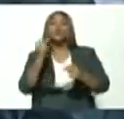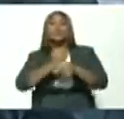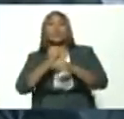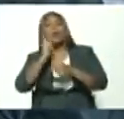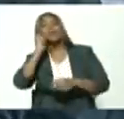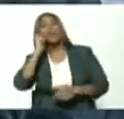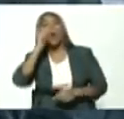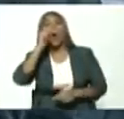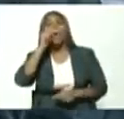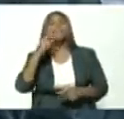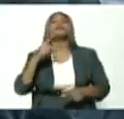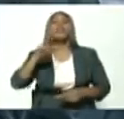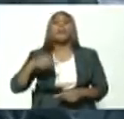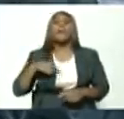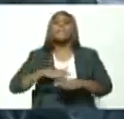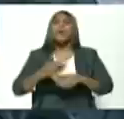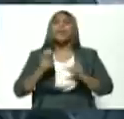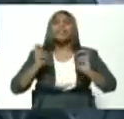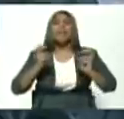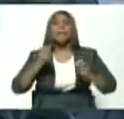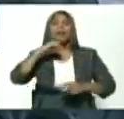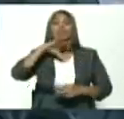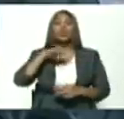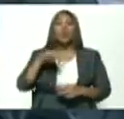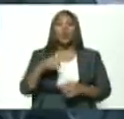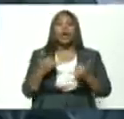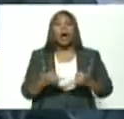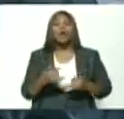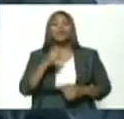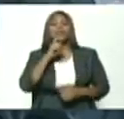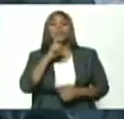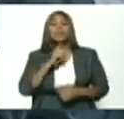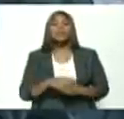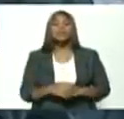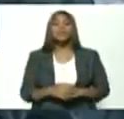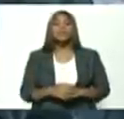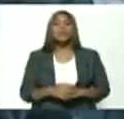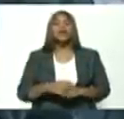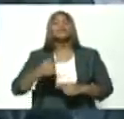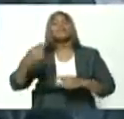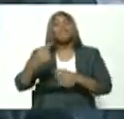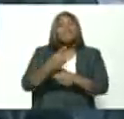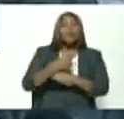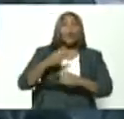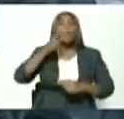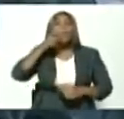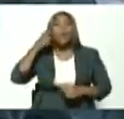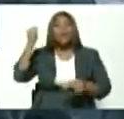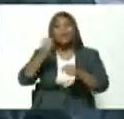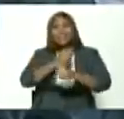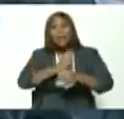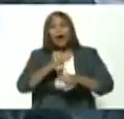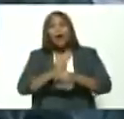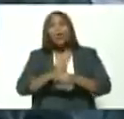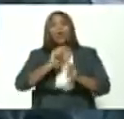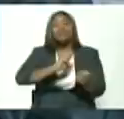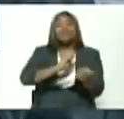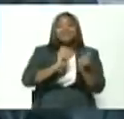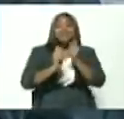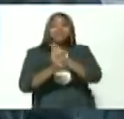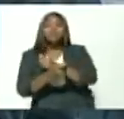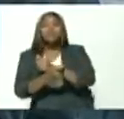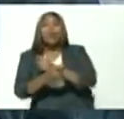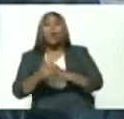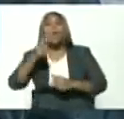sobre todo por la circunstancia histórica que estamos atravesando que nos obliga a pasar de un pueblo trabajador como somos a un pueblo trabajador